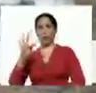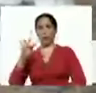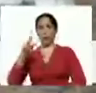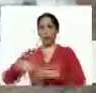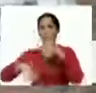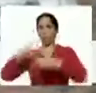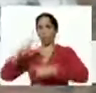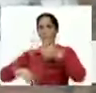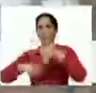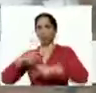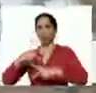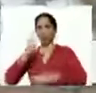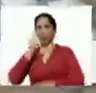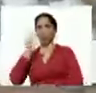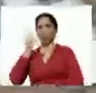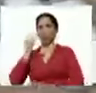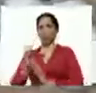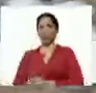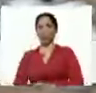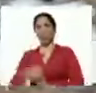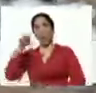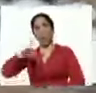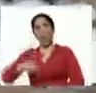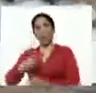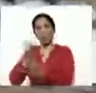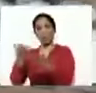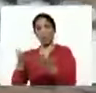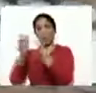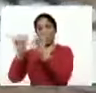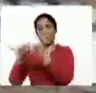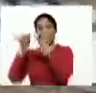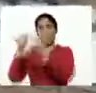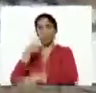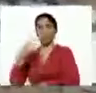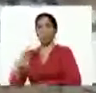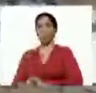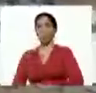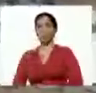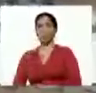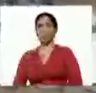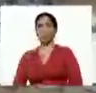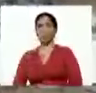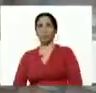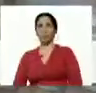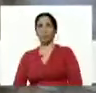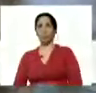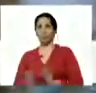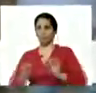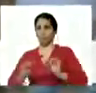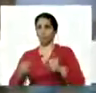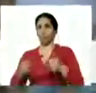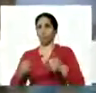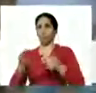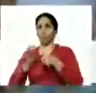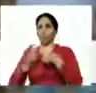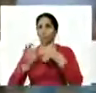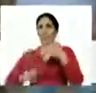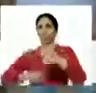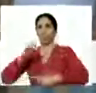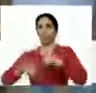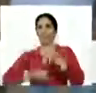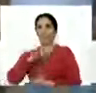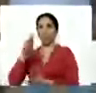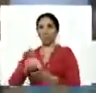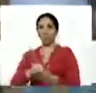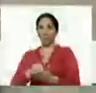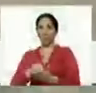productores y productoras hoy como usted así lo ha dicho puesta en funcionamiento del programa nacional